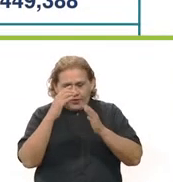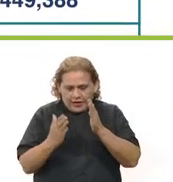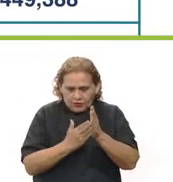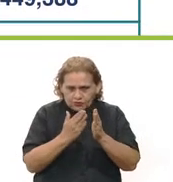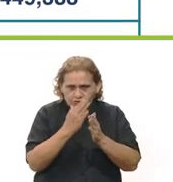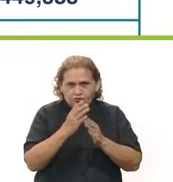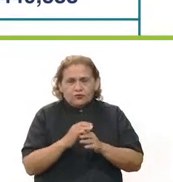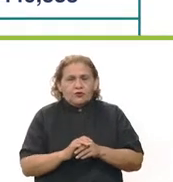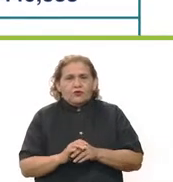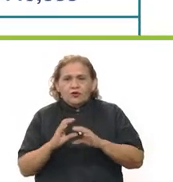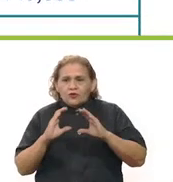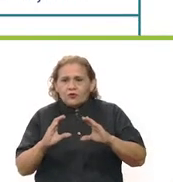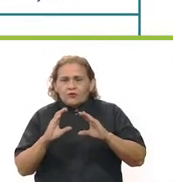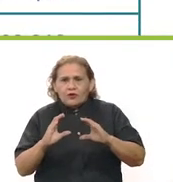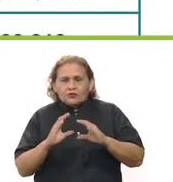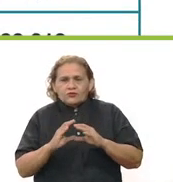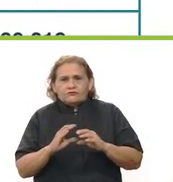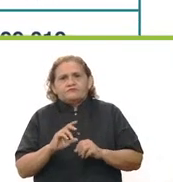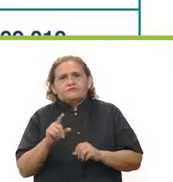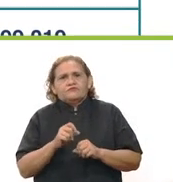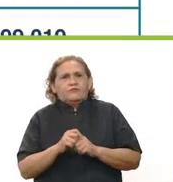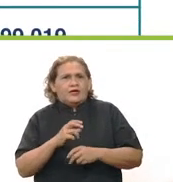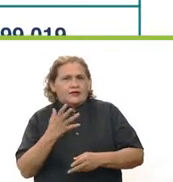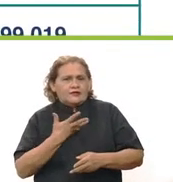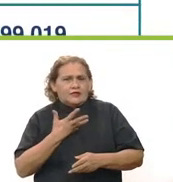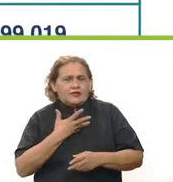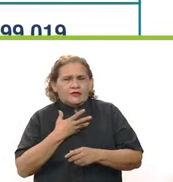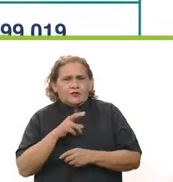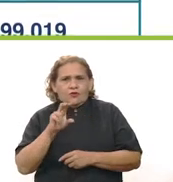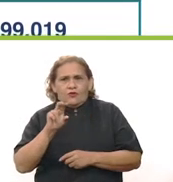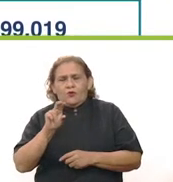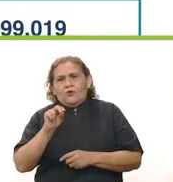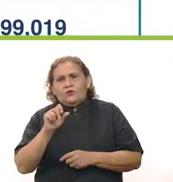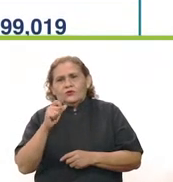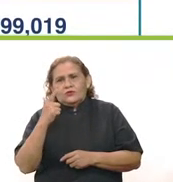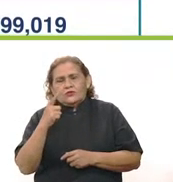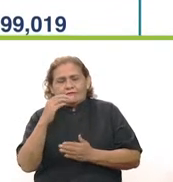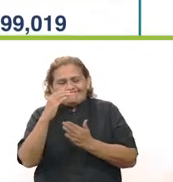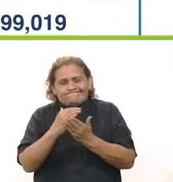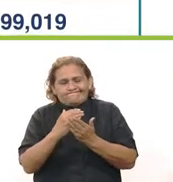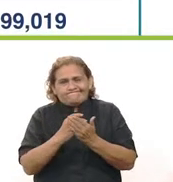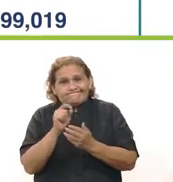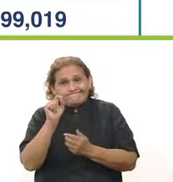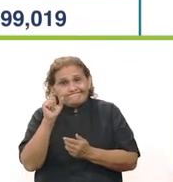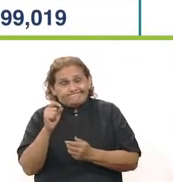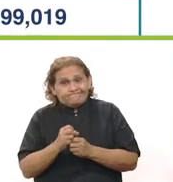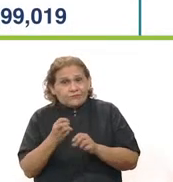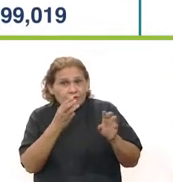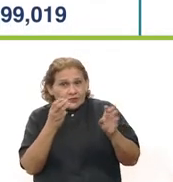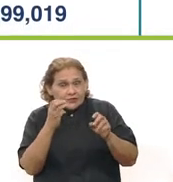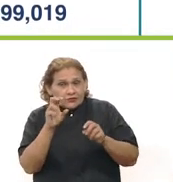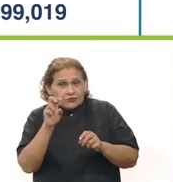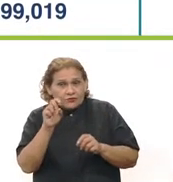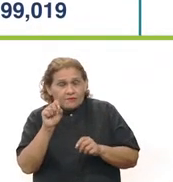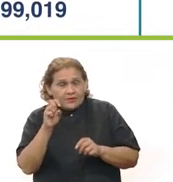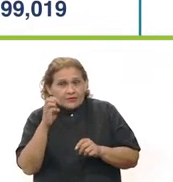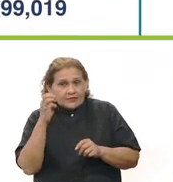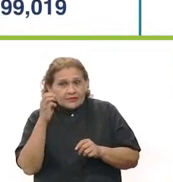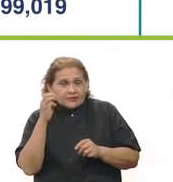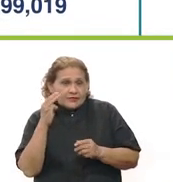el Instituto para la Construcción y Conservación de Obra Pública en Yucatán va a tener un 87% menos de presupuesto,